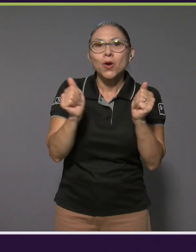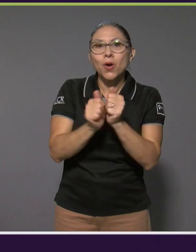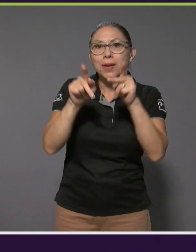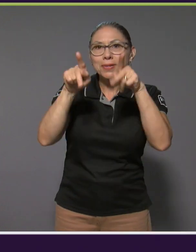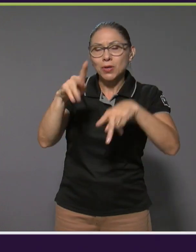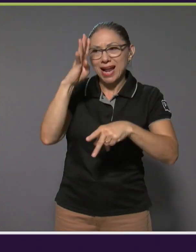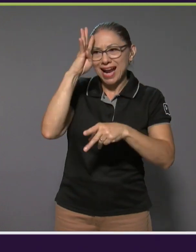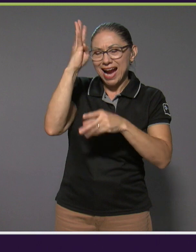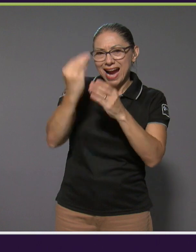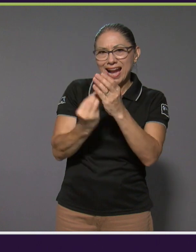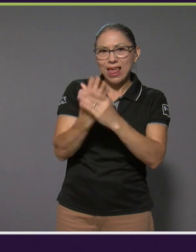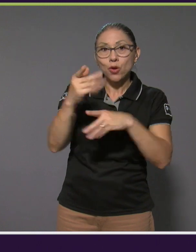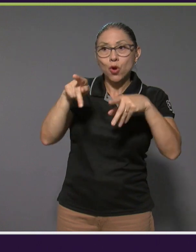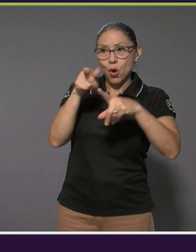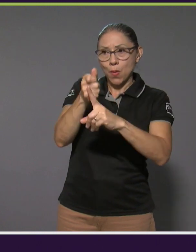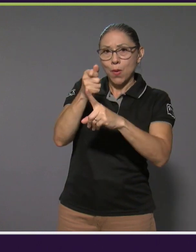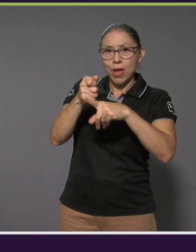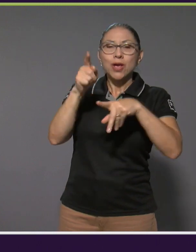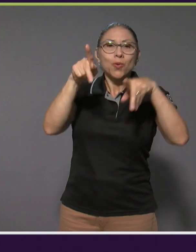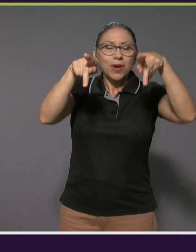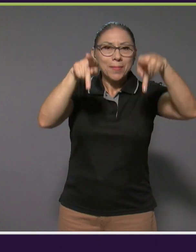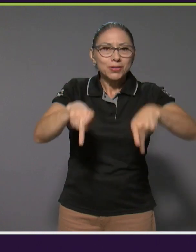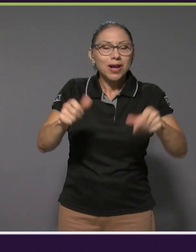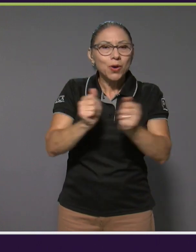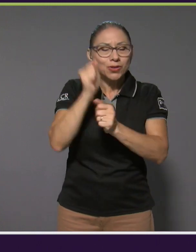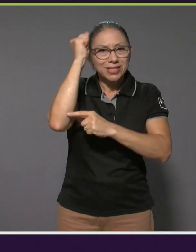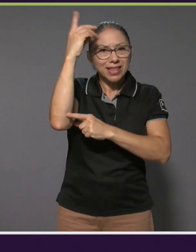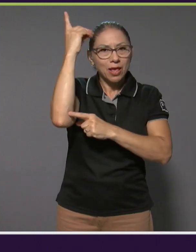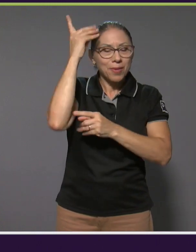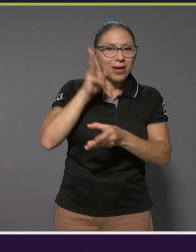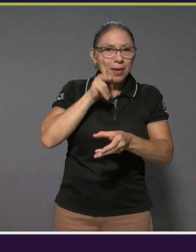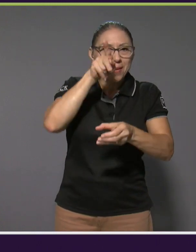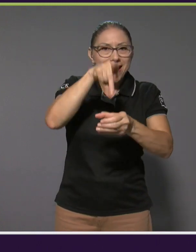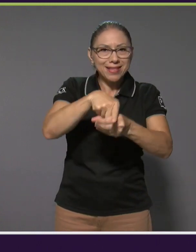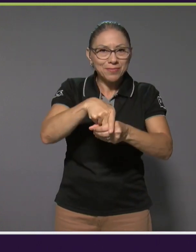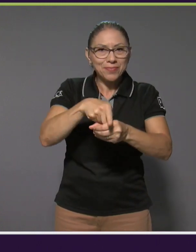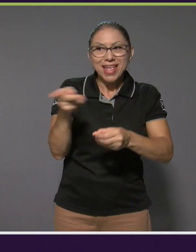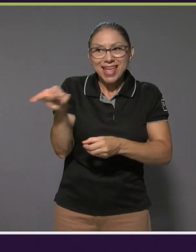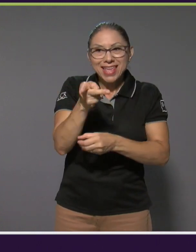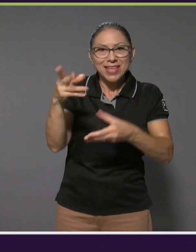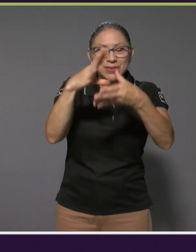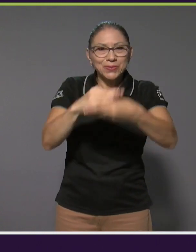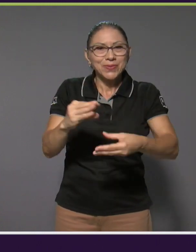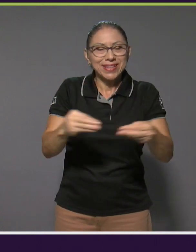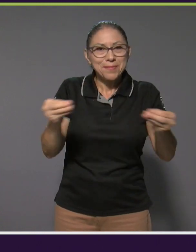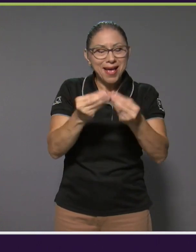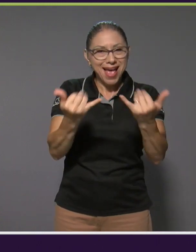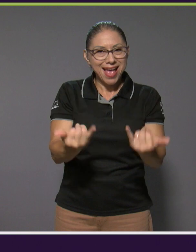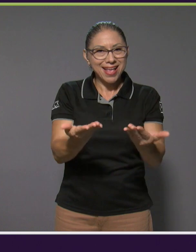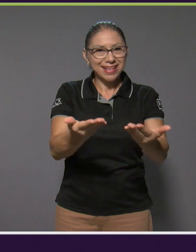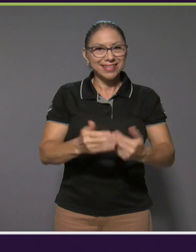y una de las personas con síndrome de Down que participó de esta inmersión y nos cuentan más en la siguiente nota.